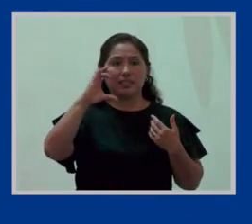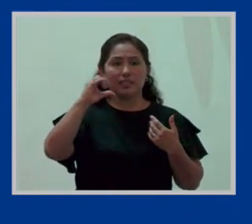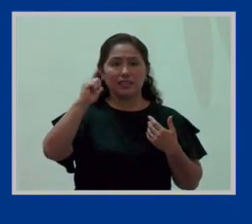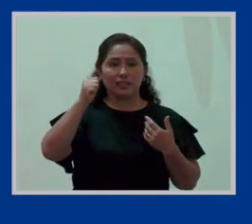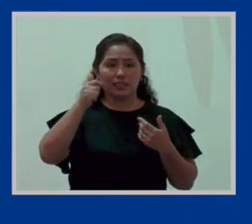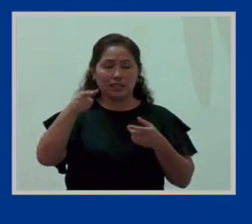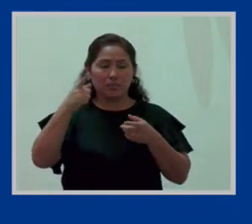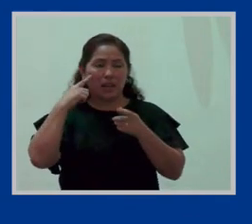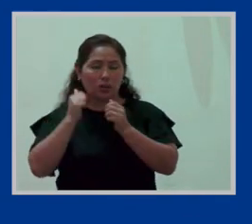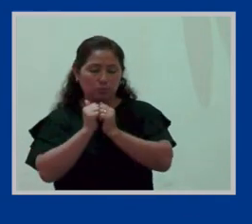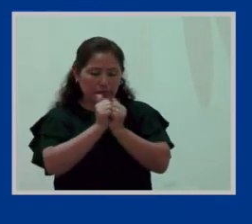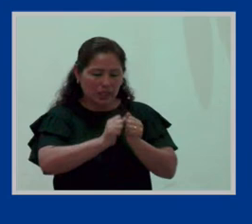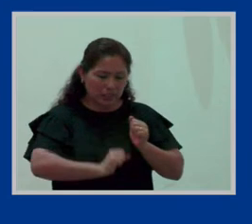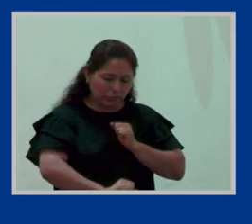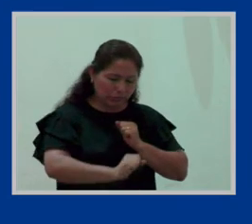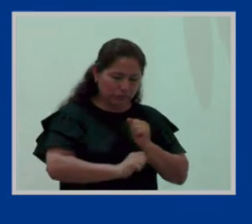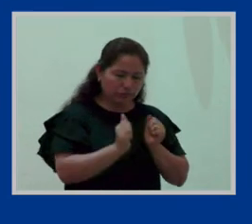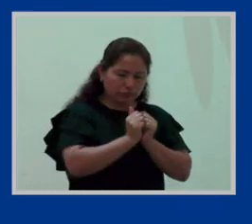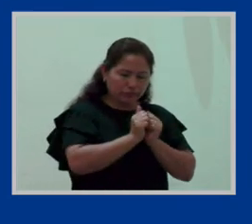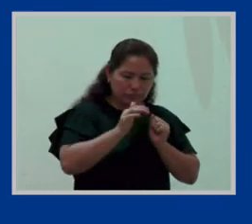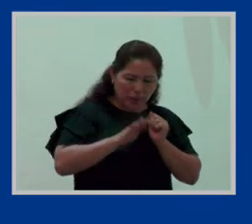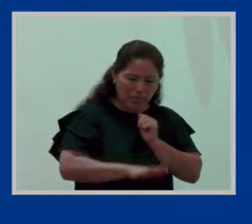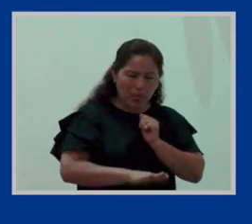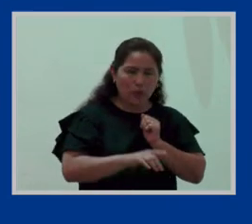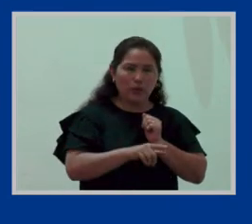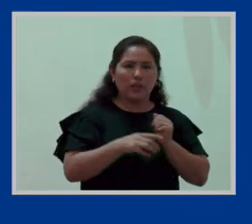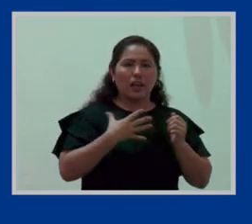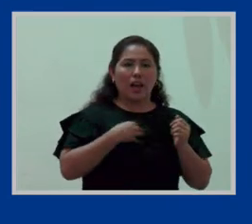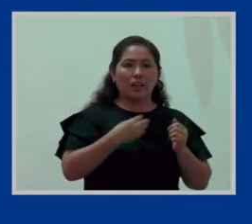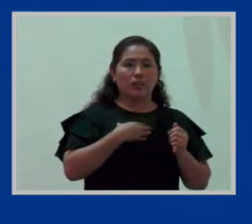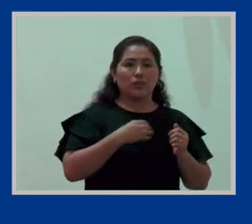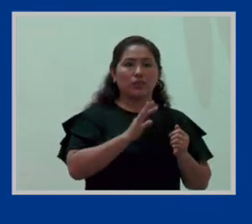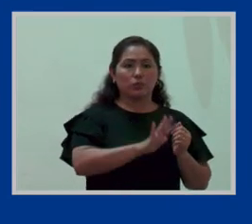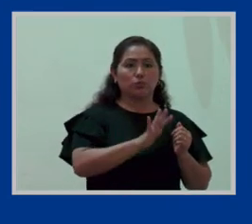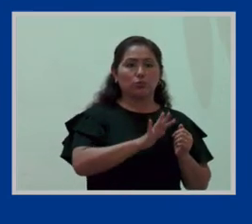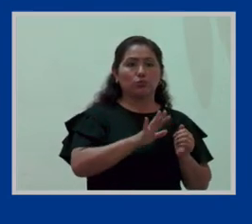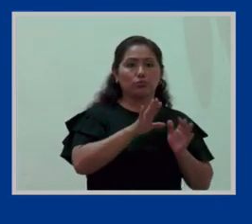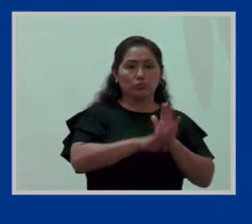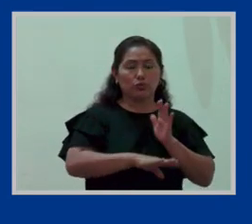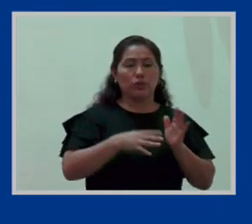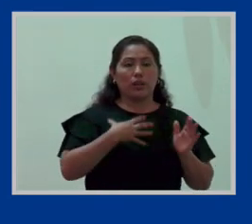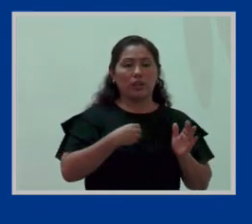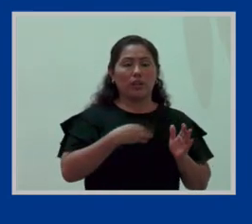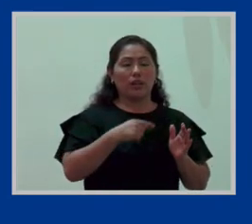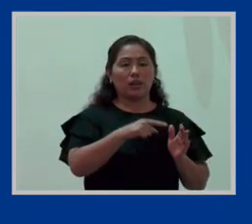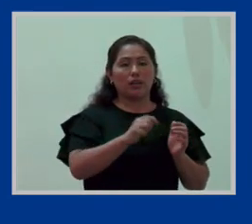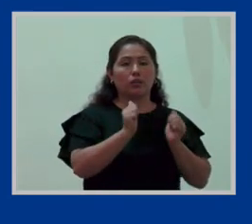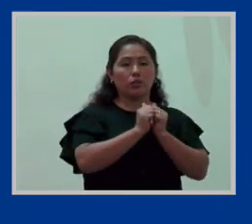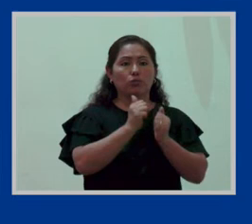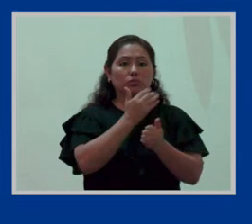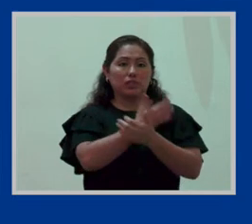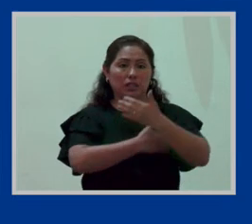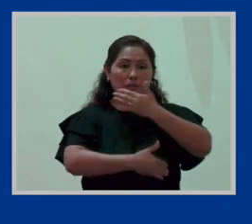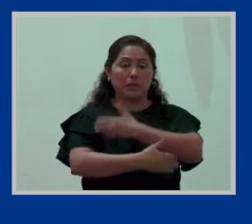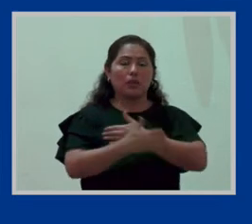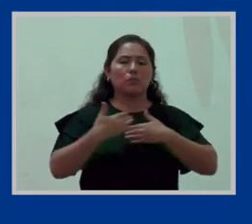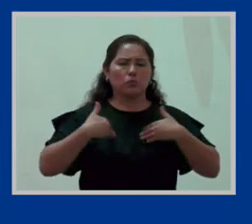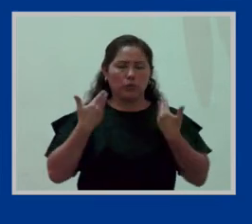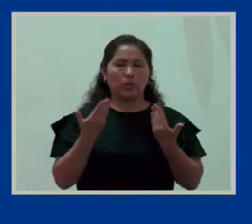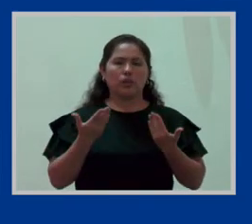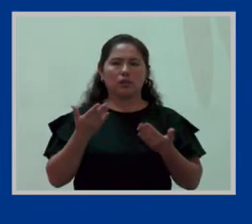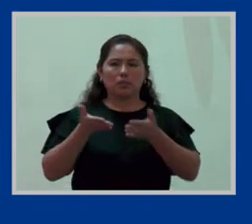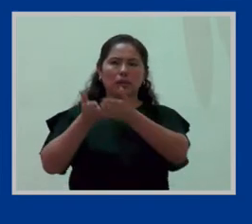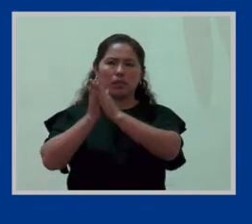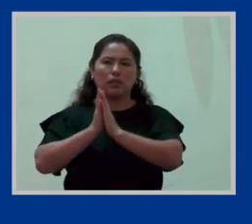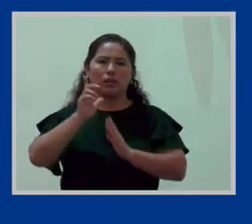hijos o hijas menores de edad con discapacidad o sujetos a tutela, ¿no? Que estén bajo su protección.